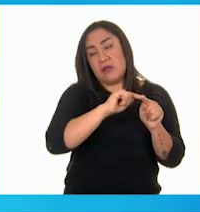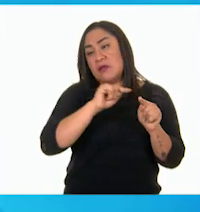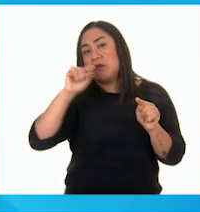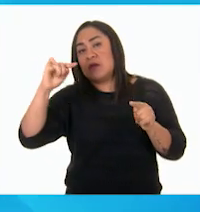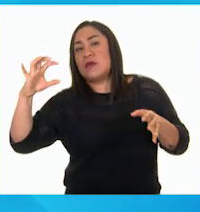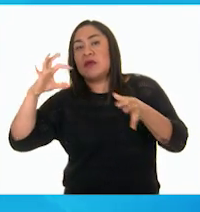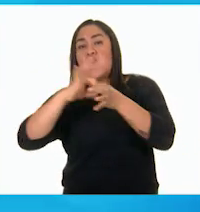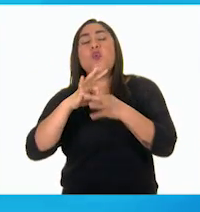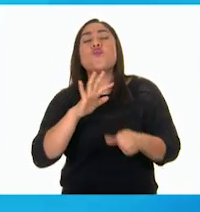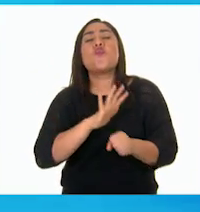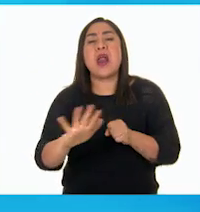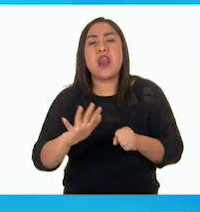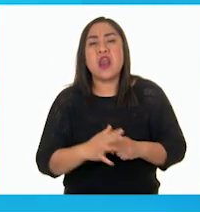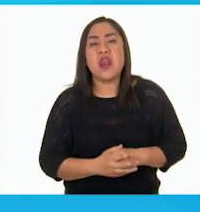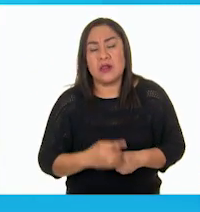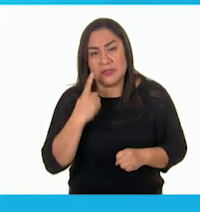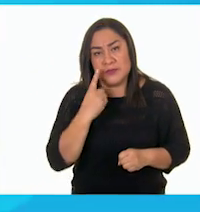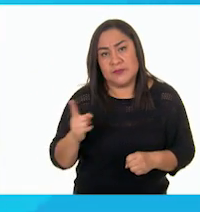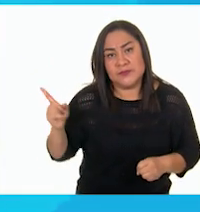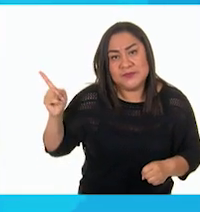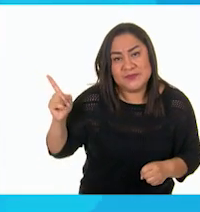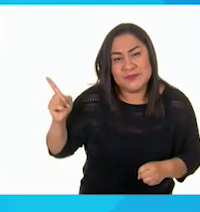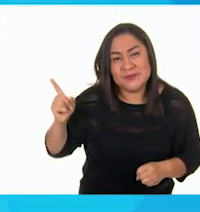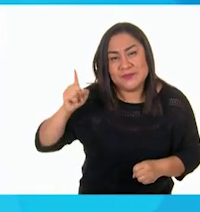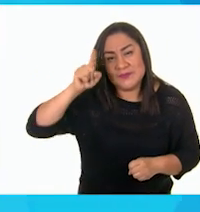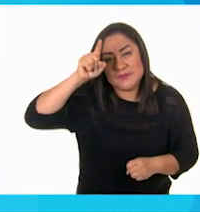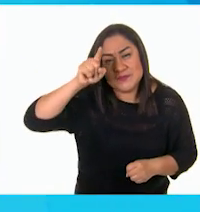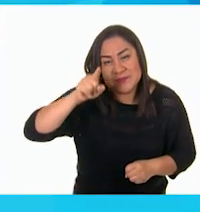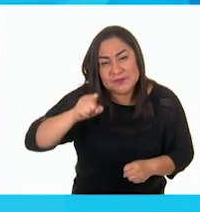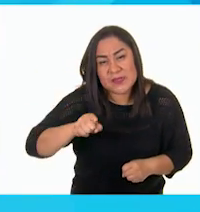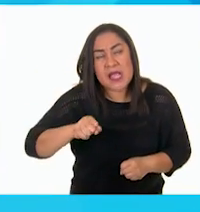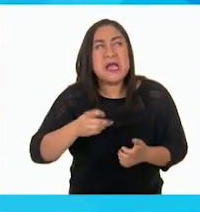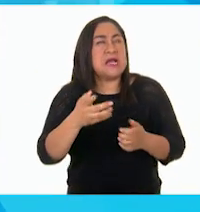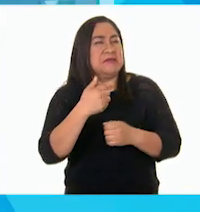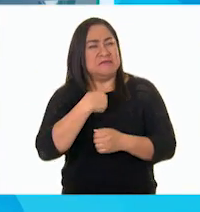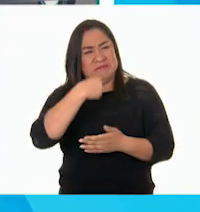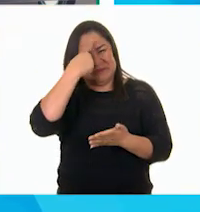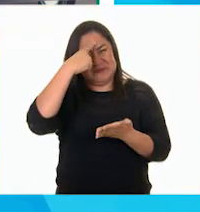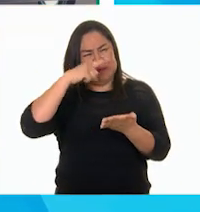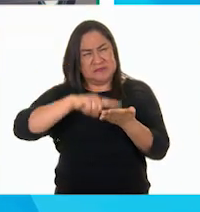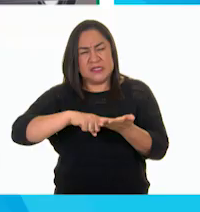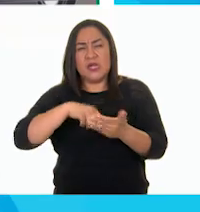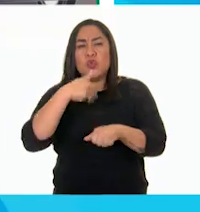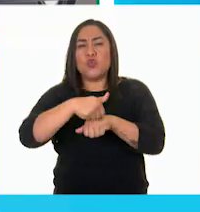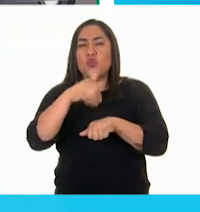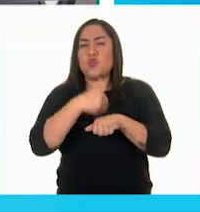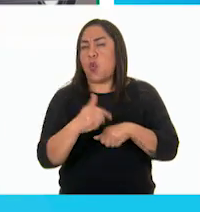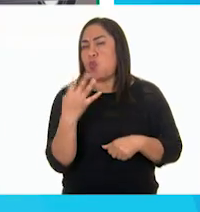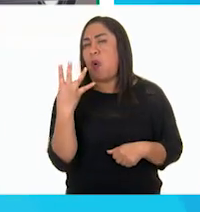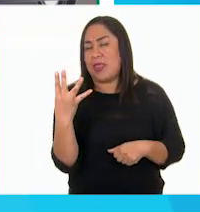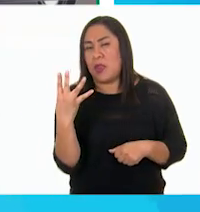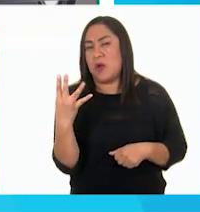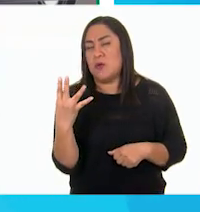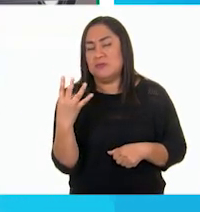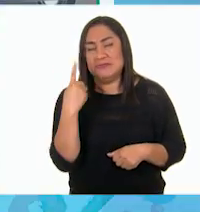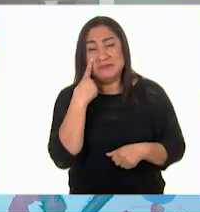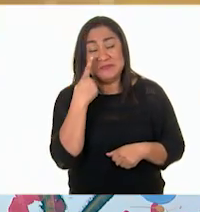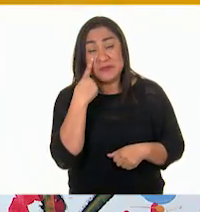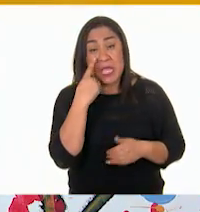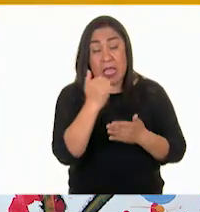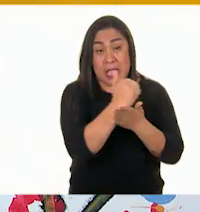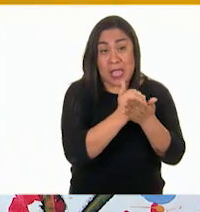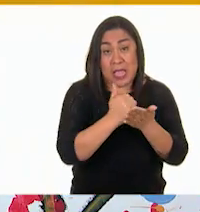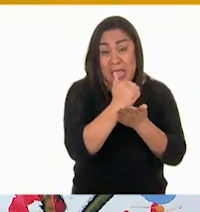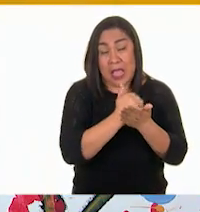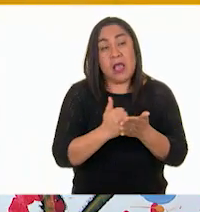relaciona? A ver, pues, pienso que con la número cuatro, maestra, ya que el carro azul,